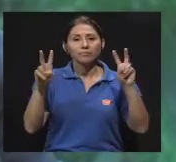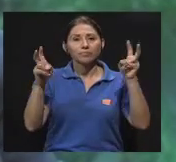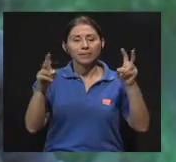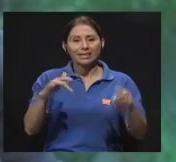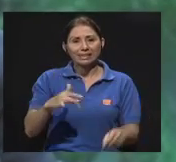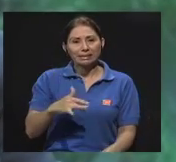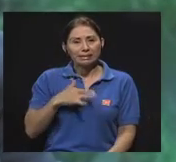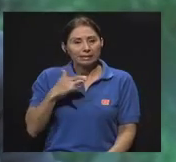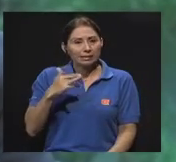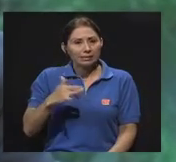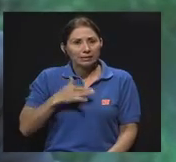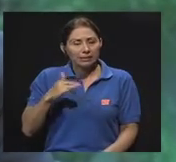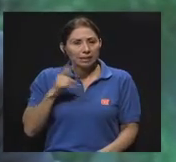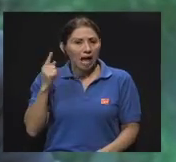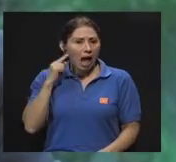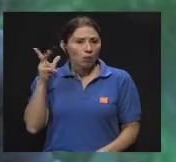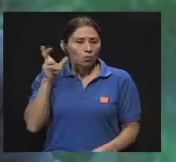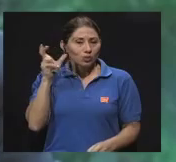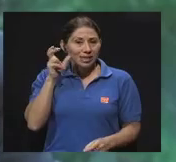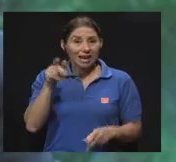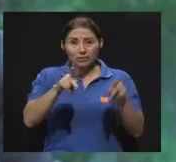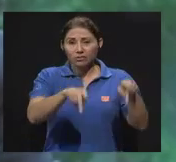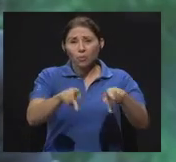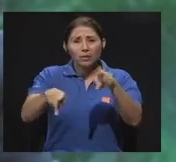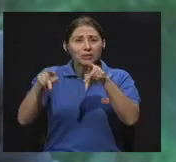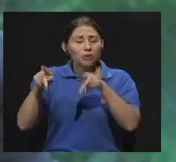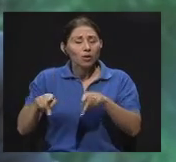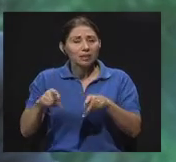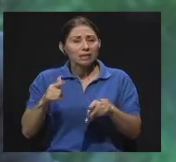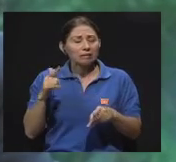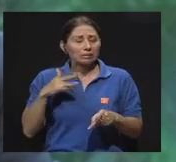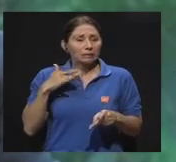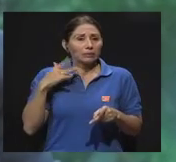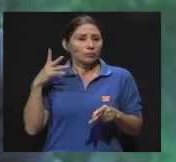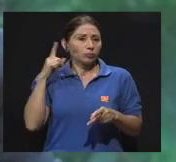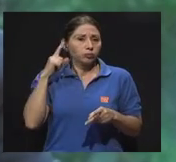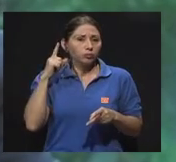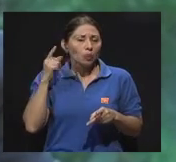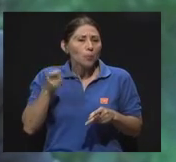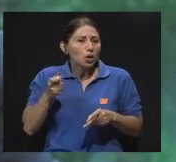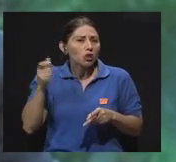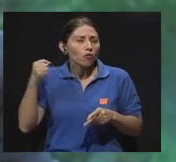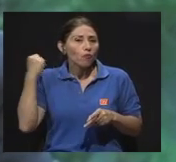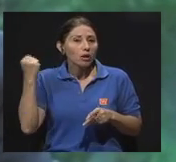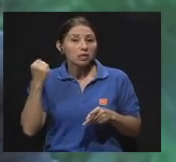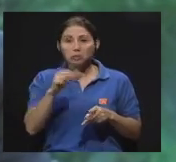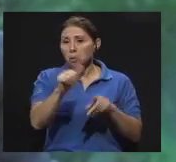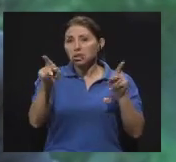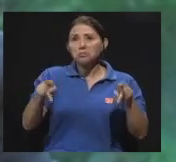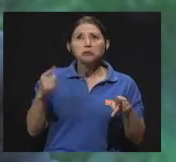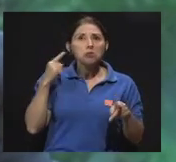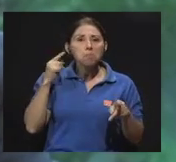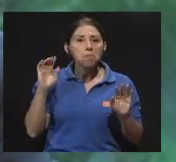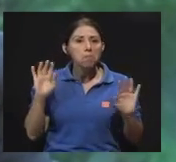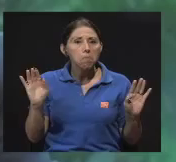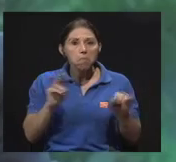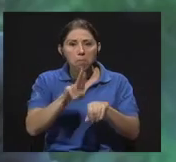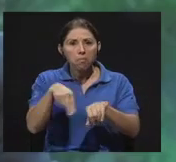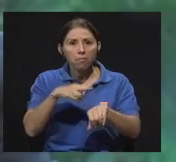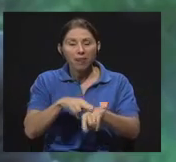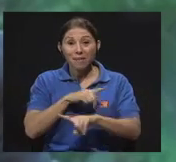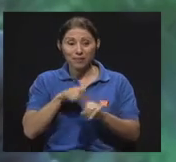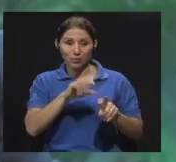son demasiado sensibles a ruidos un poquito fuertes, que no le molestan a las demás personas, pero que ya ellos lo